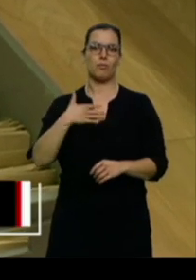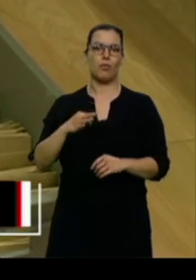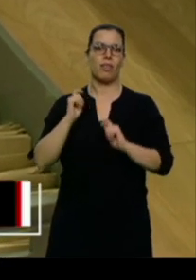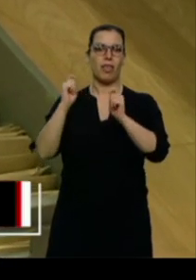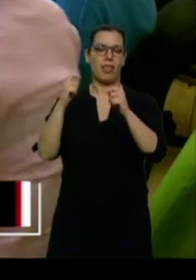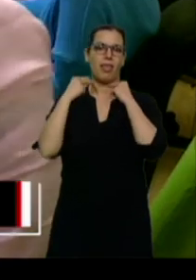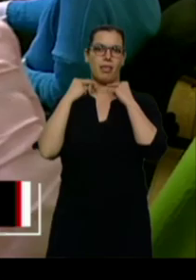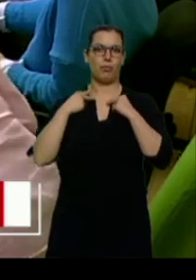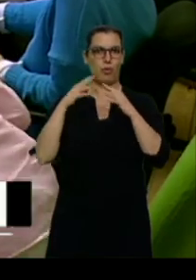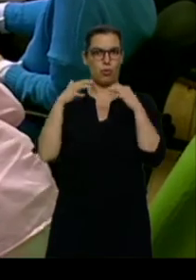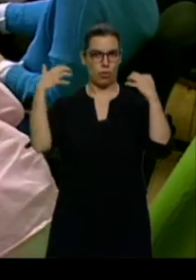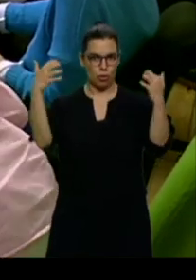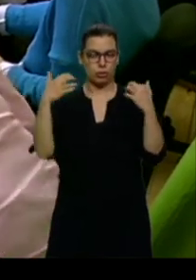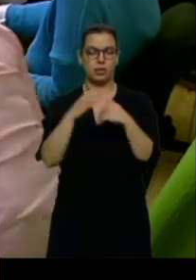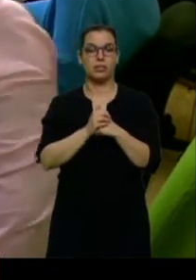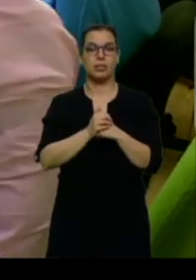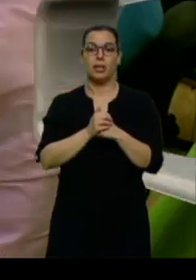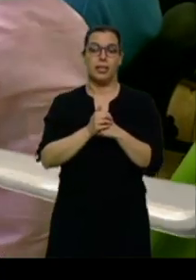a menos de 200 votos.